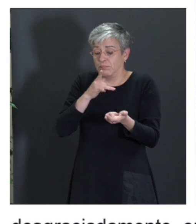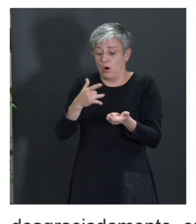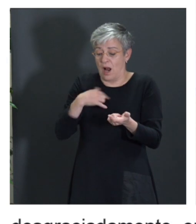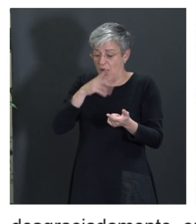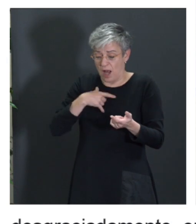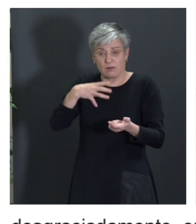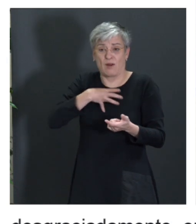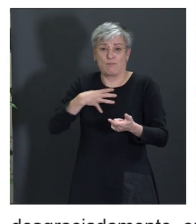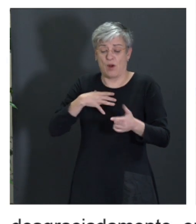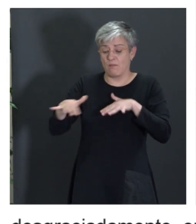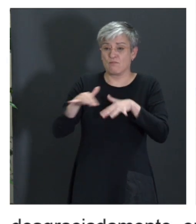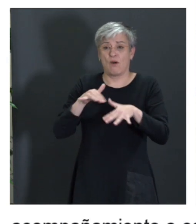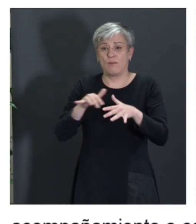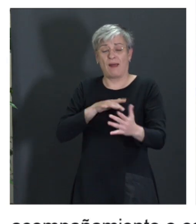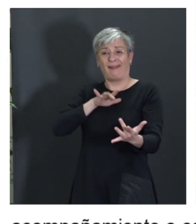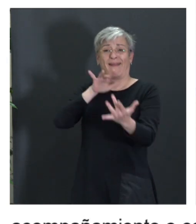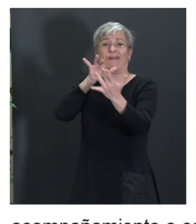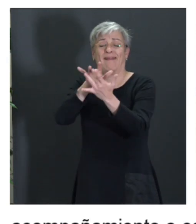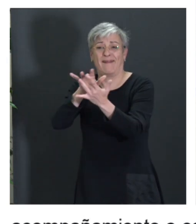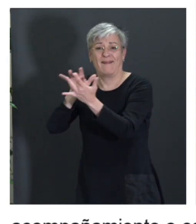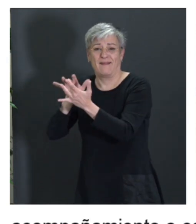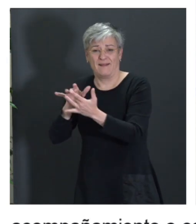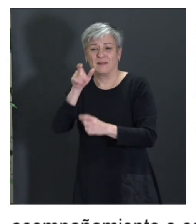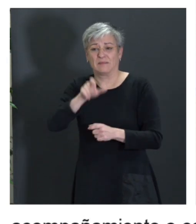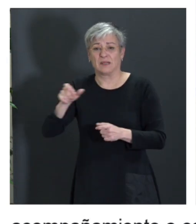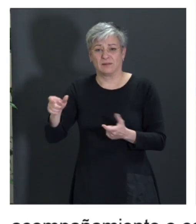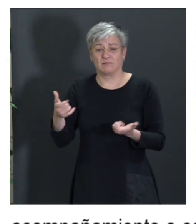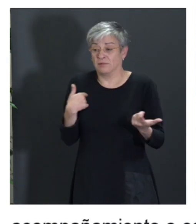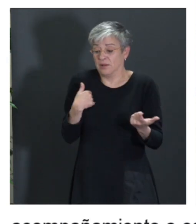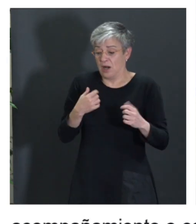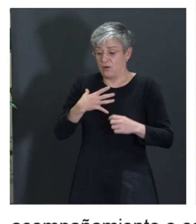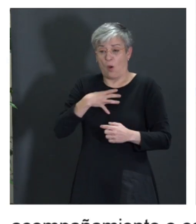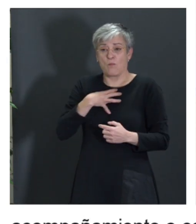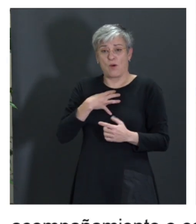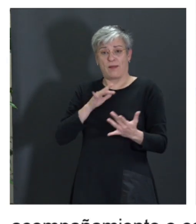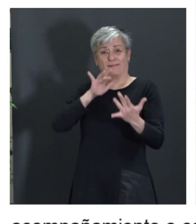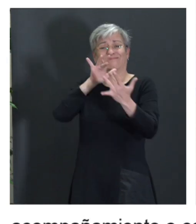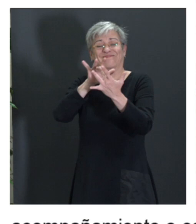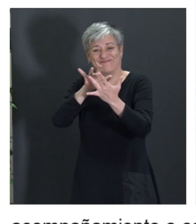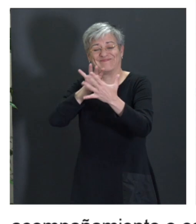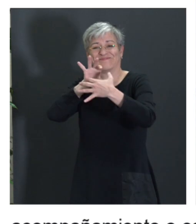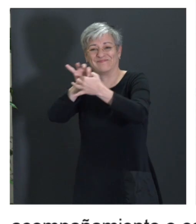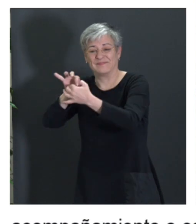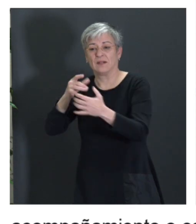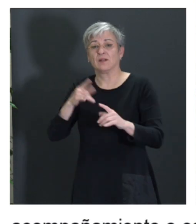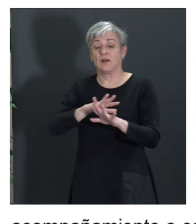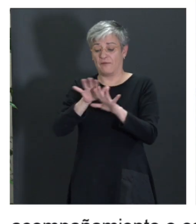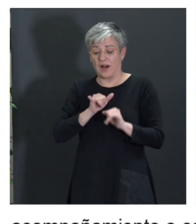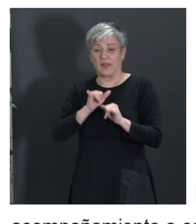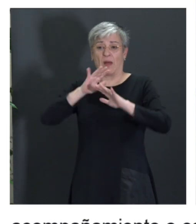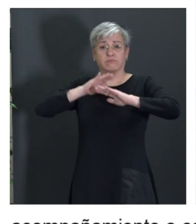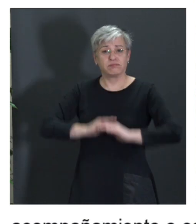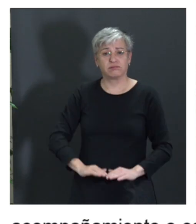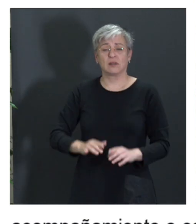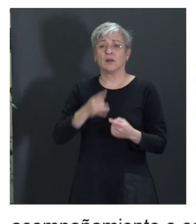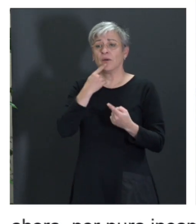física no son capaces de tener esa vinculación. Con lo cual la felicidad cae, con lo cual los